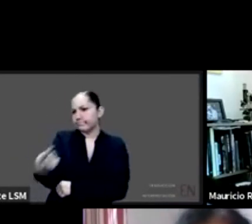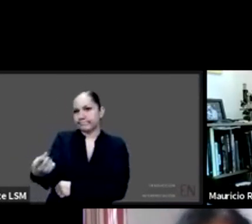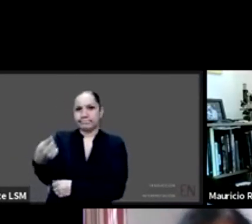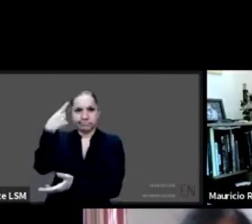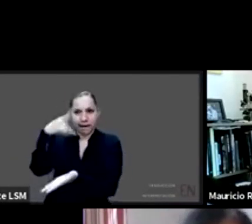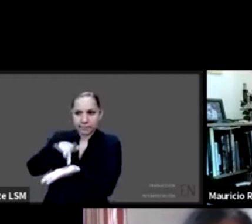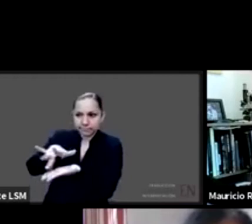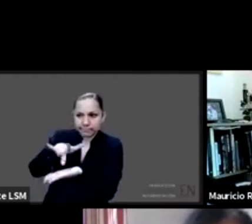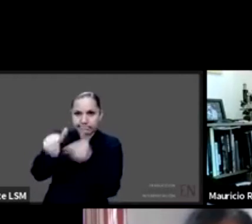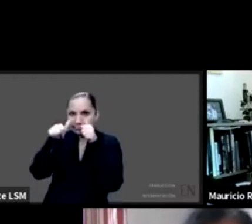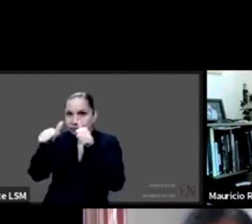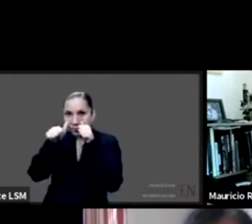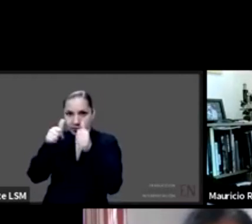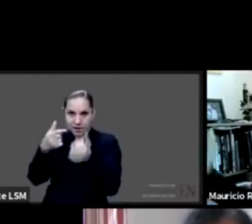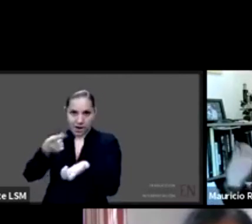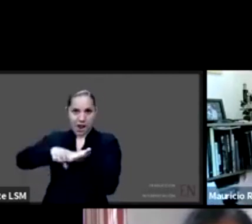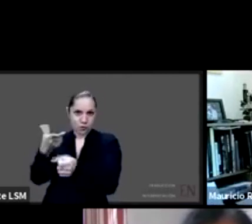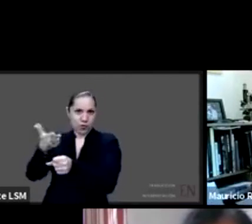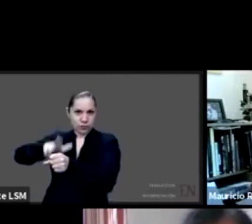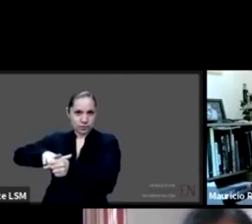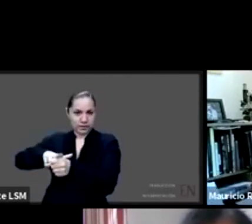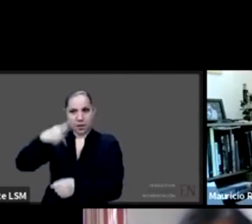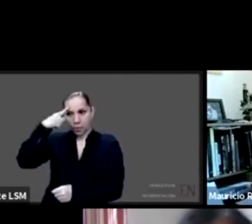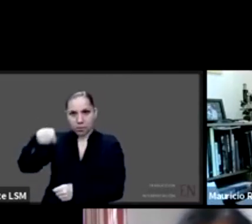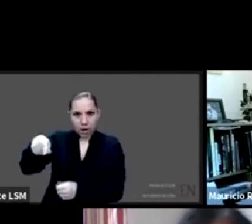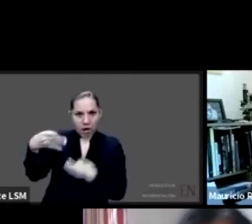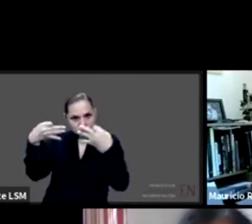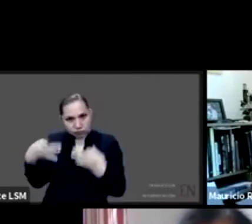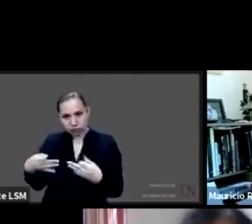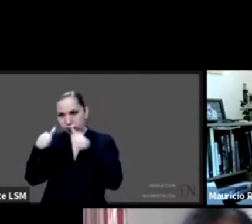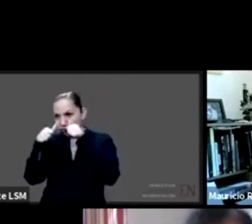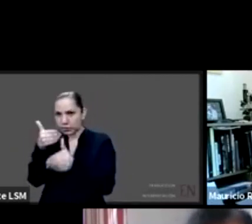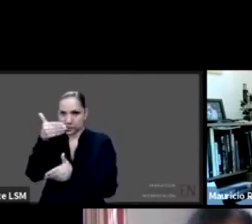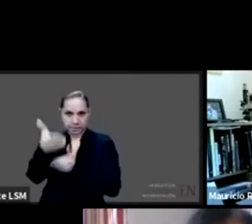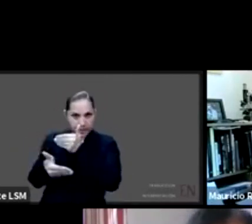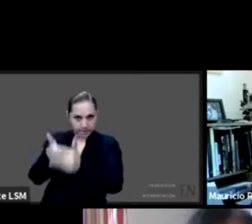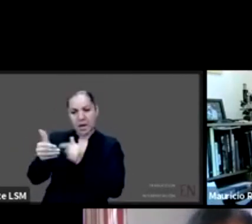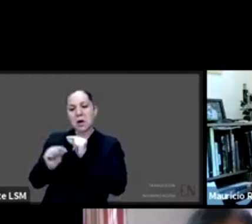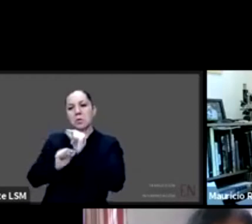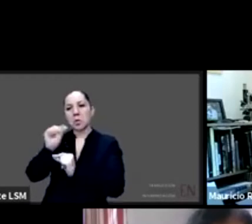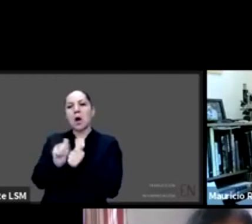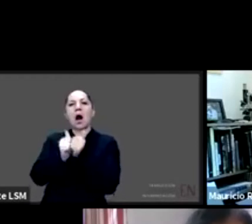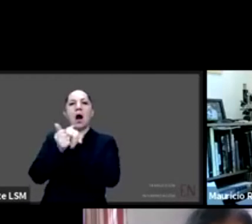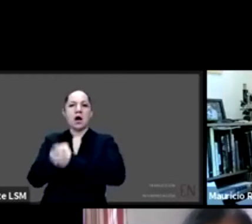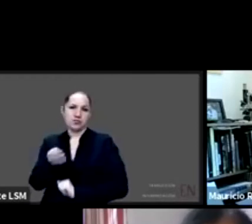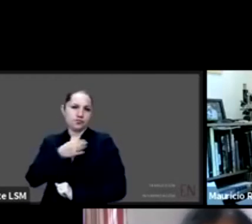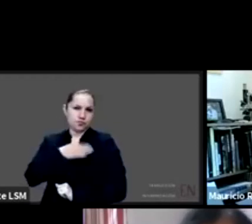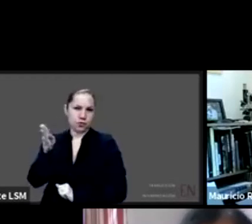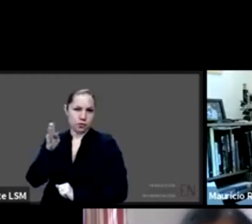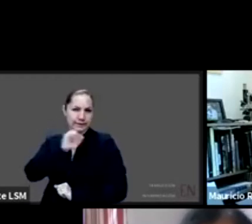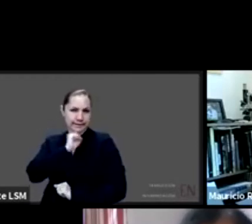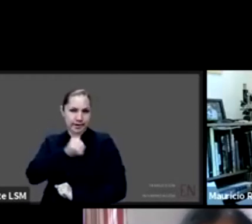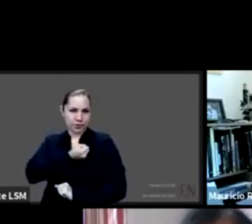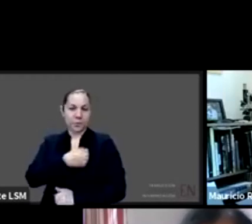para que así pueda desarrollarse de la mejor manera y bueno, pues recuperar la salud. Así que le doy la bienvenida